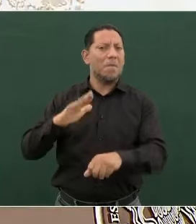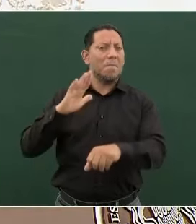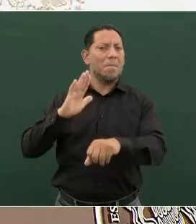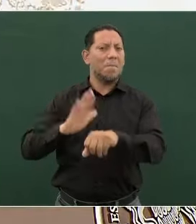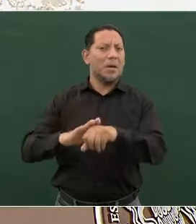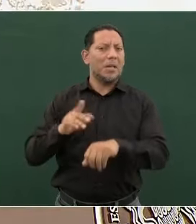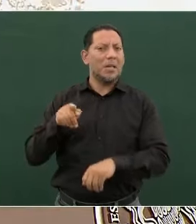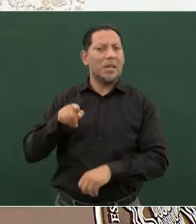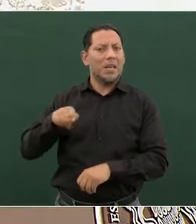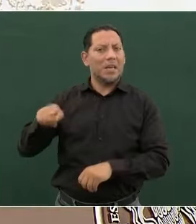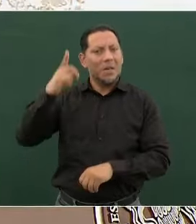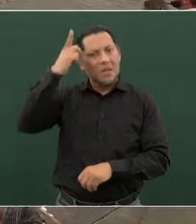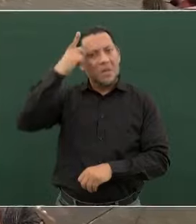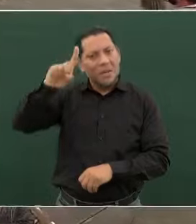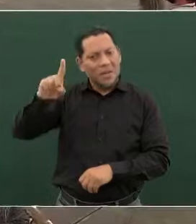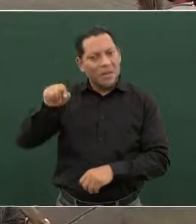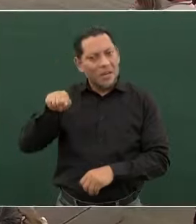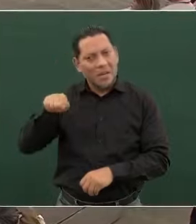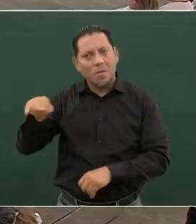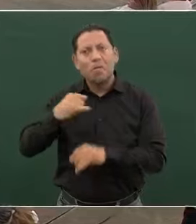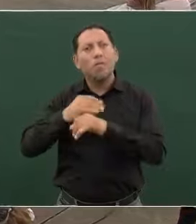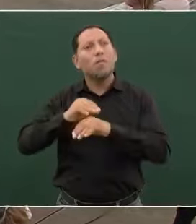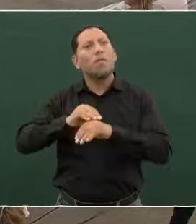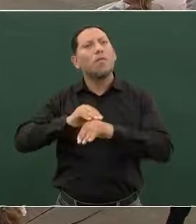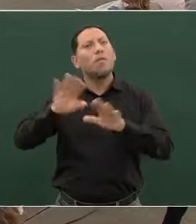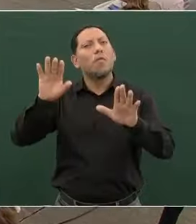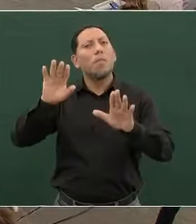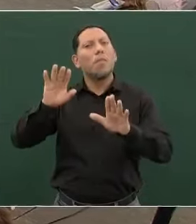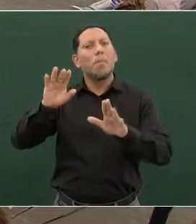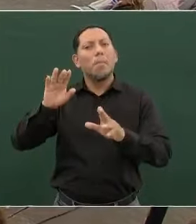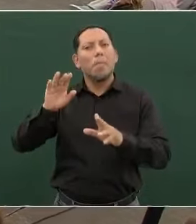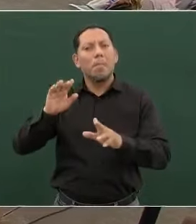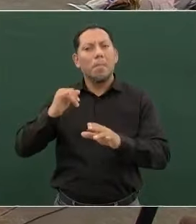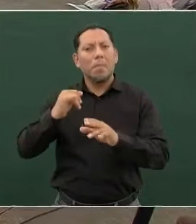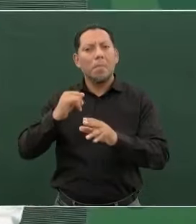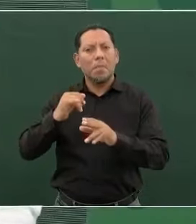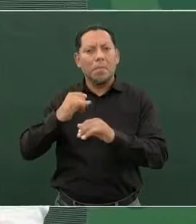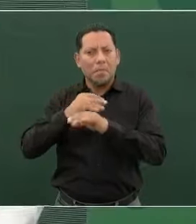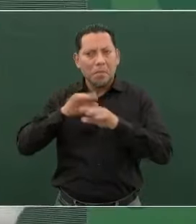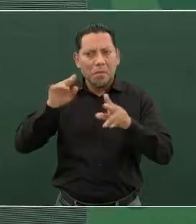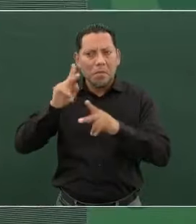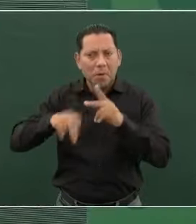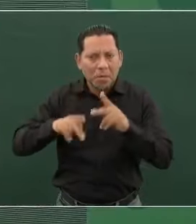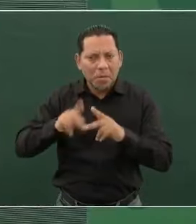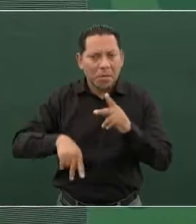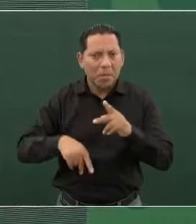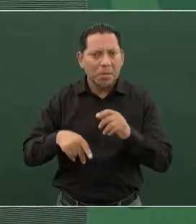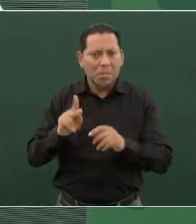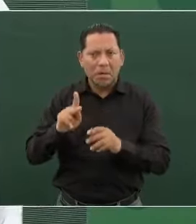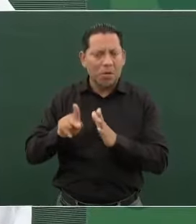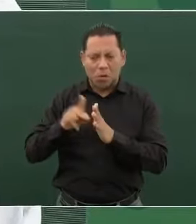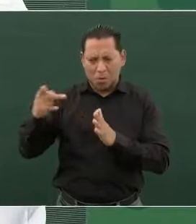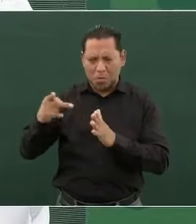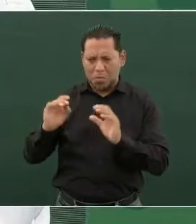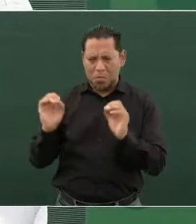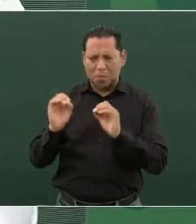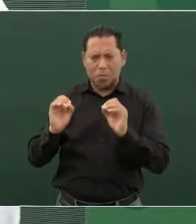Pero me tendrían que explicar cómo es que no son periodistas,